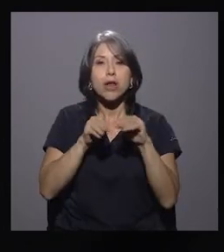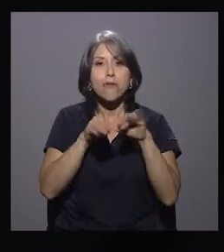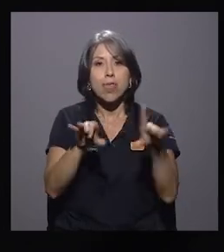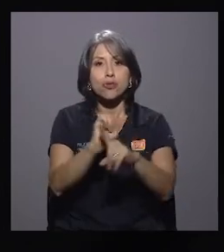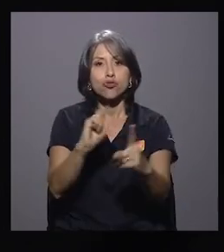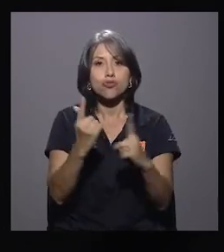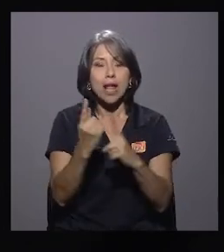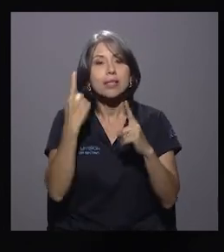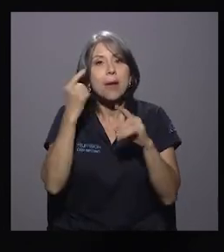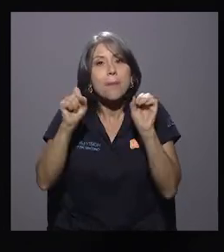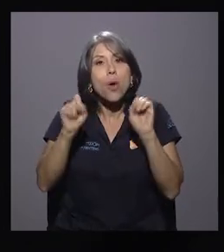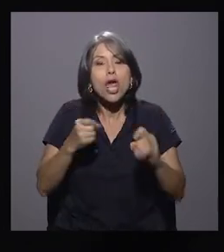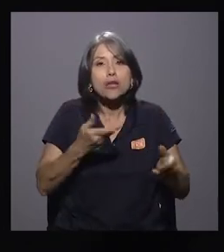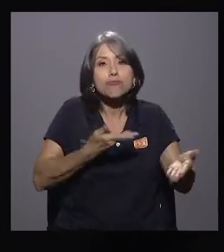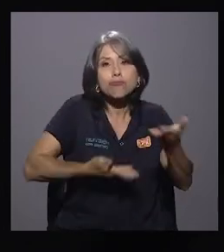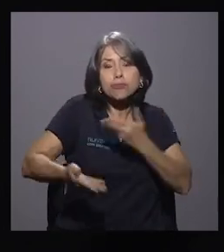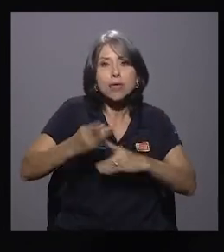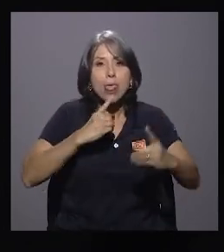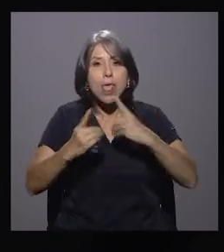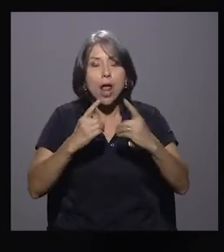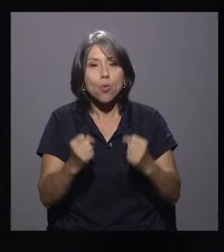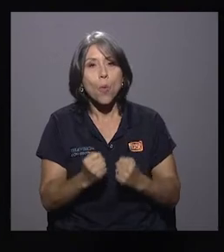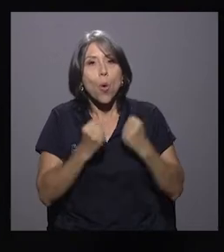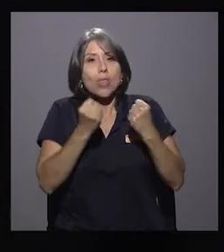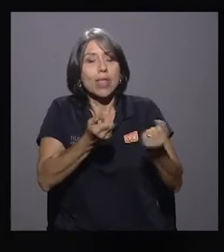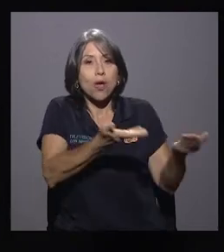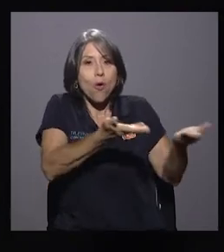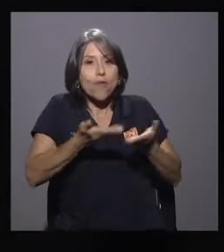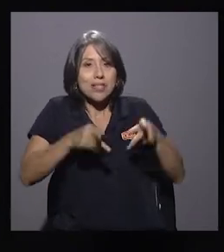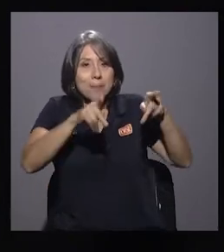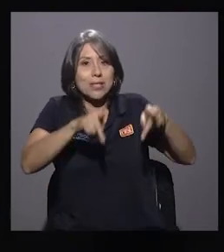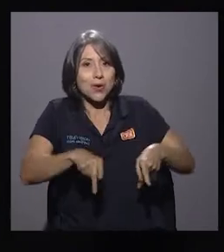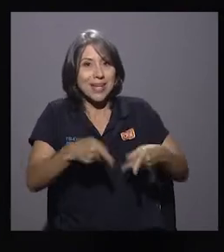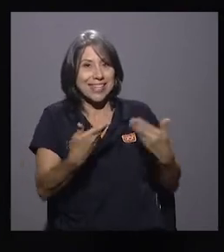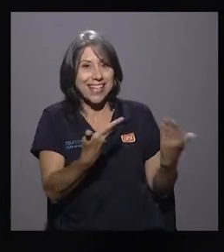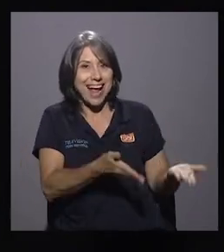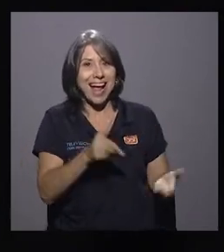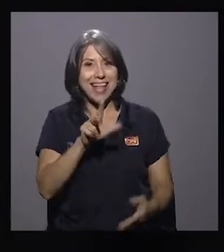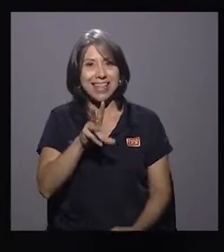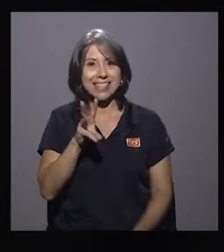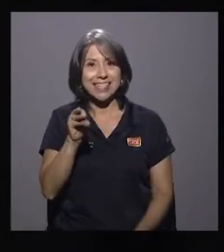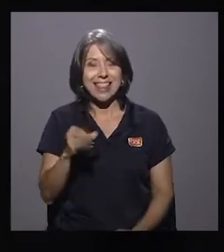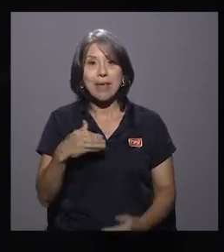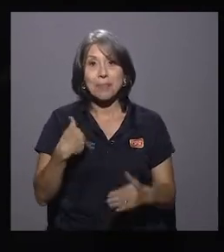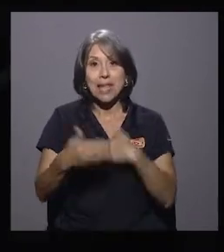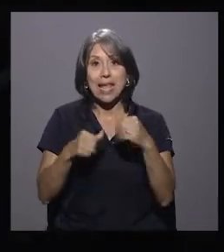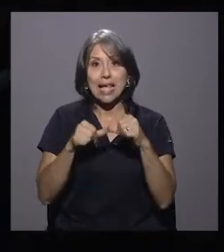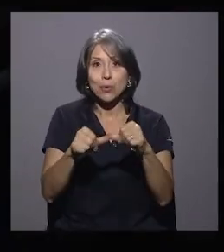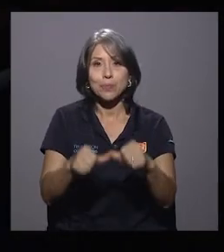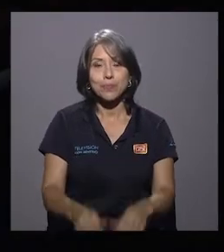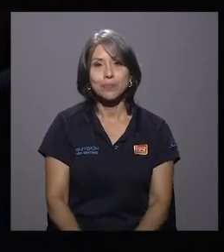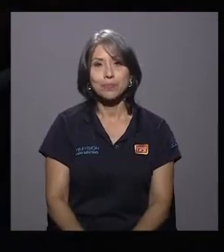un poco ese diálogo potente que nos ofrecen las personas que están acá en 360. Ya casi regresamos.